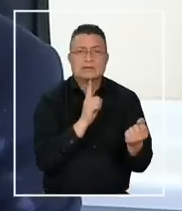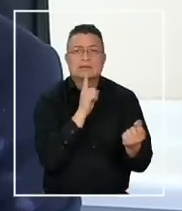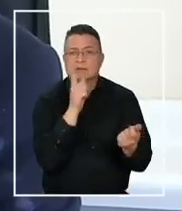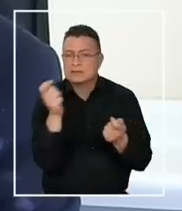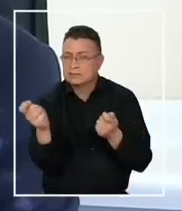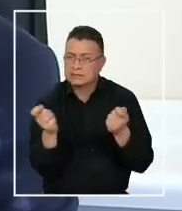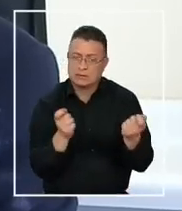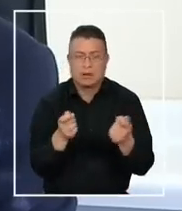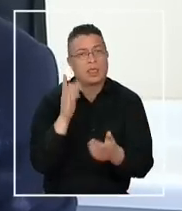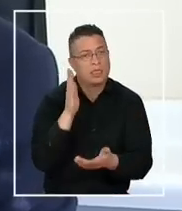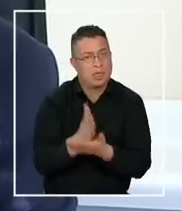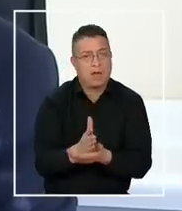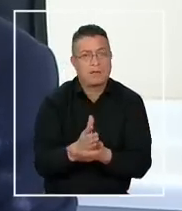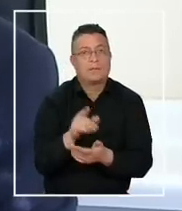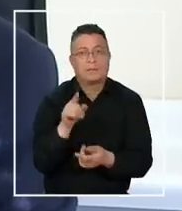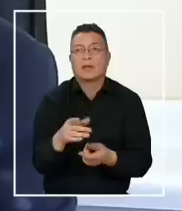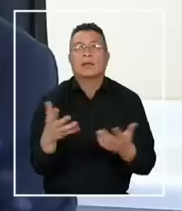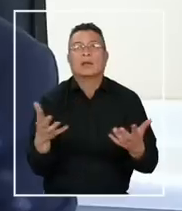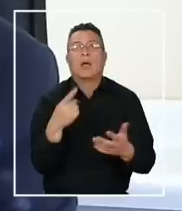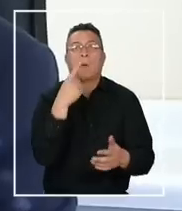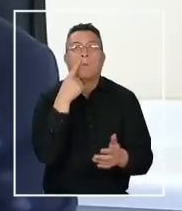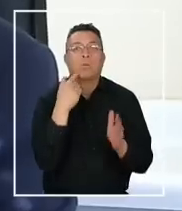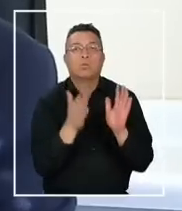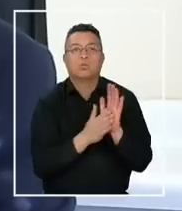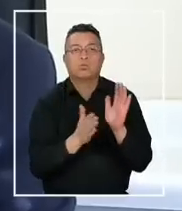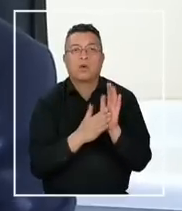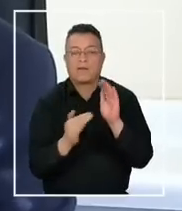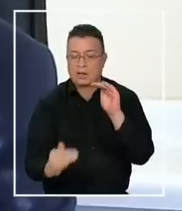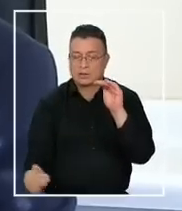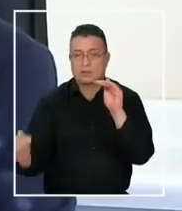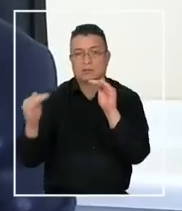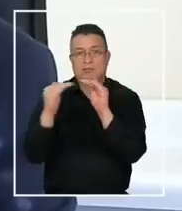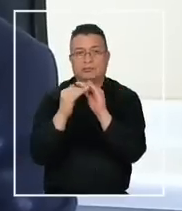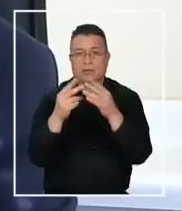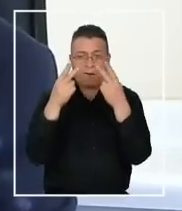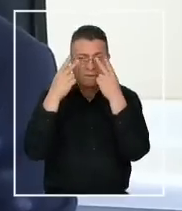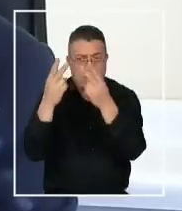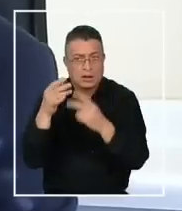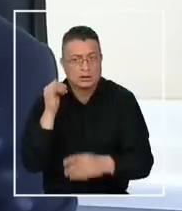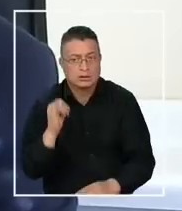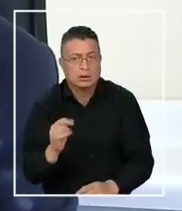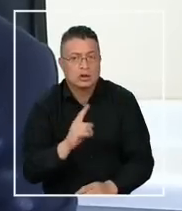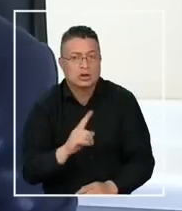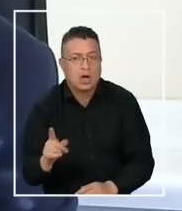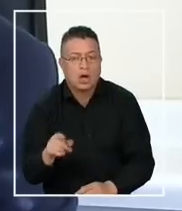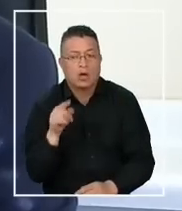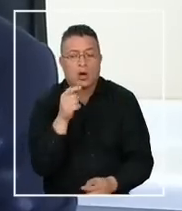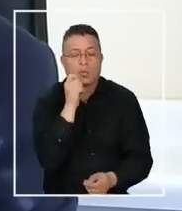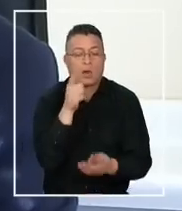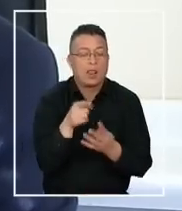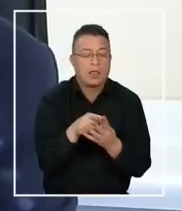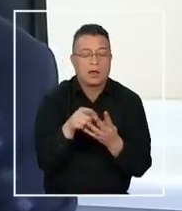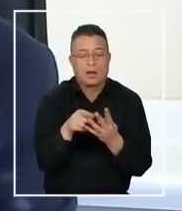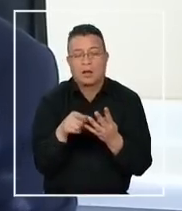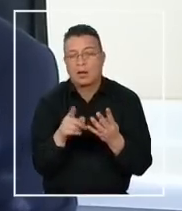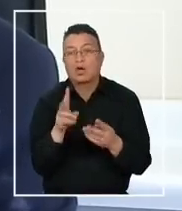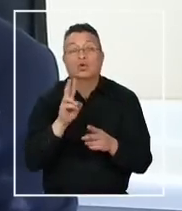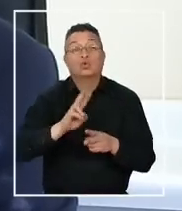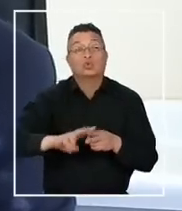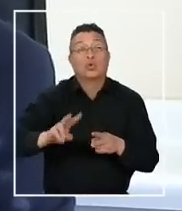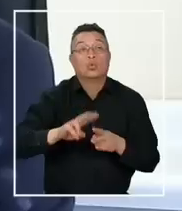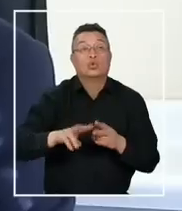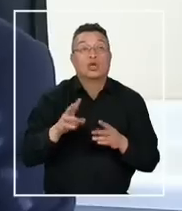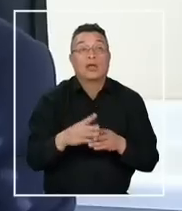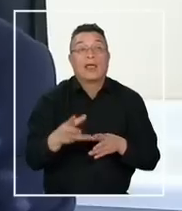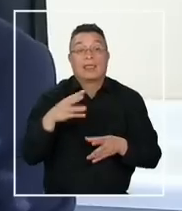este caso básicamente lo que se hace es verificar que corresponda el traslado, que ver la alternativa siempre de dar la solución